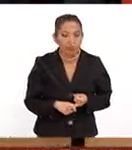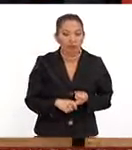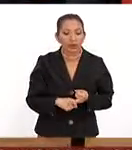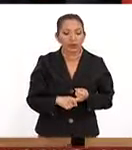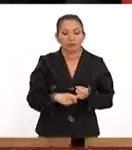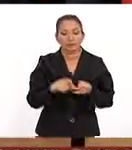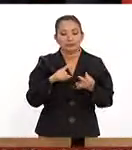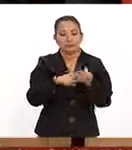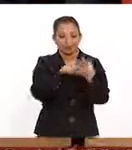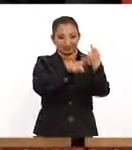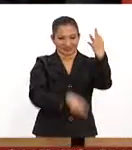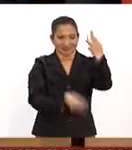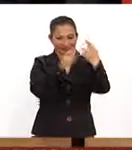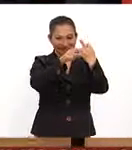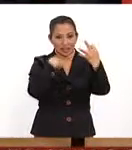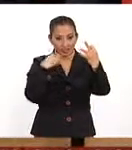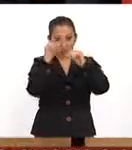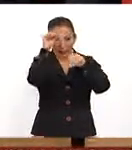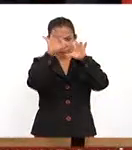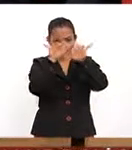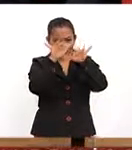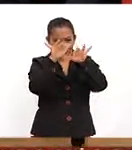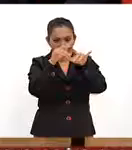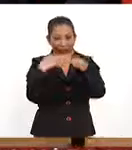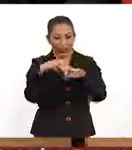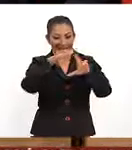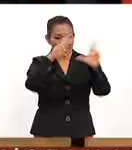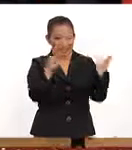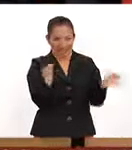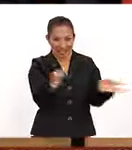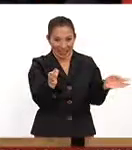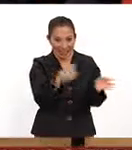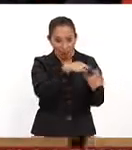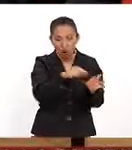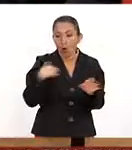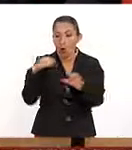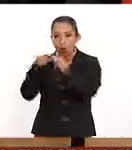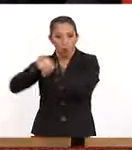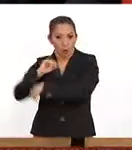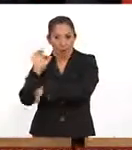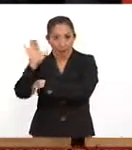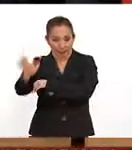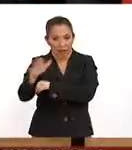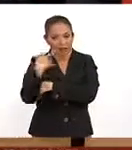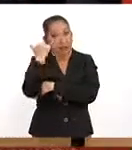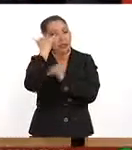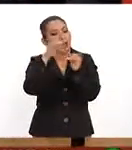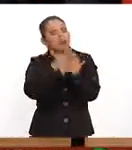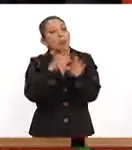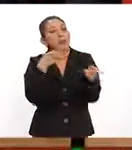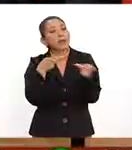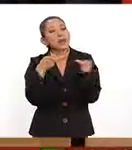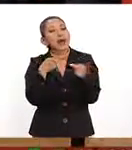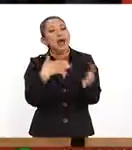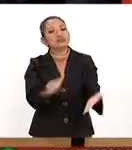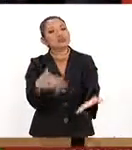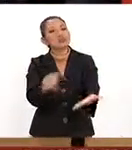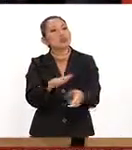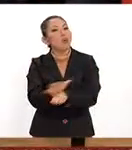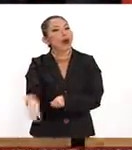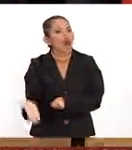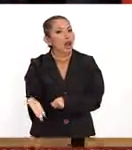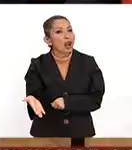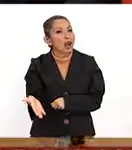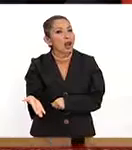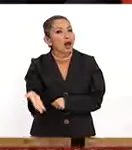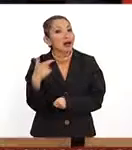cosas que tú le dices que tienes en el refrigerador o que tienes en la alacena, te da ideas de qué preparar y entonces te